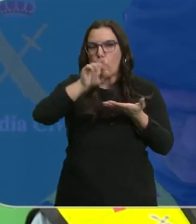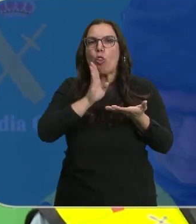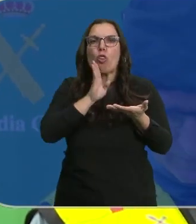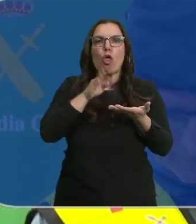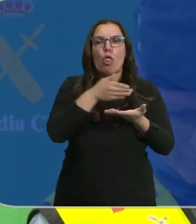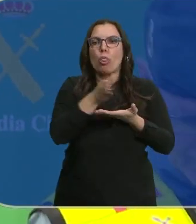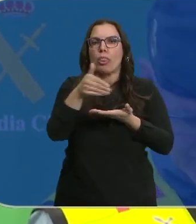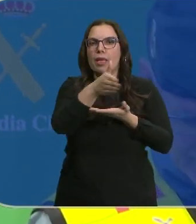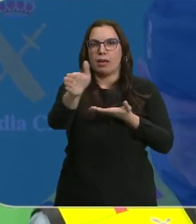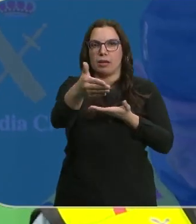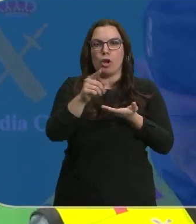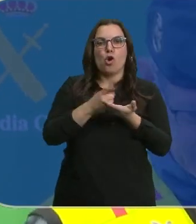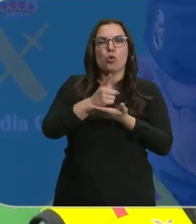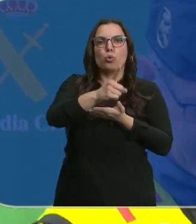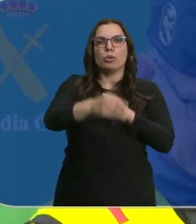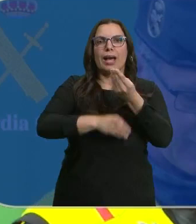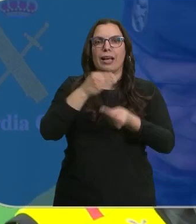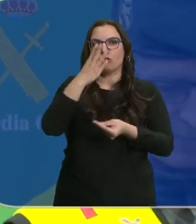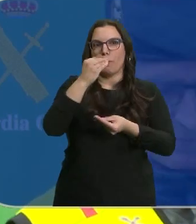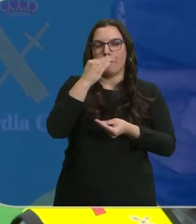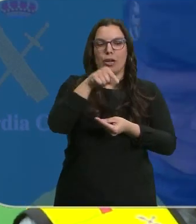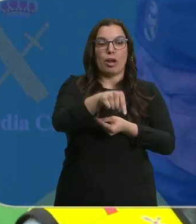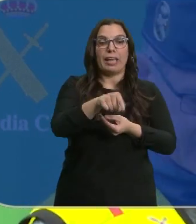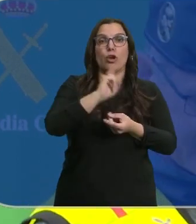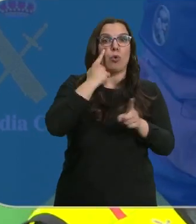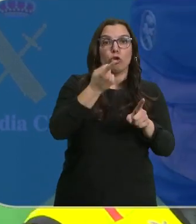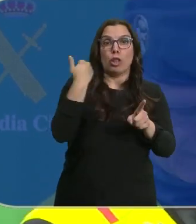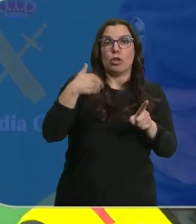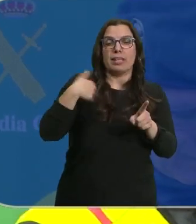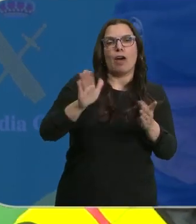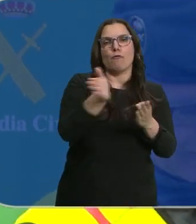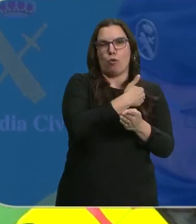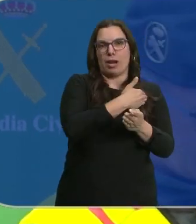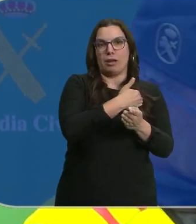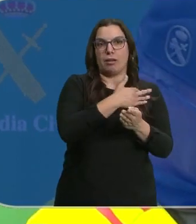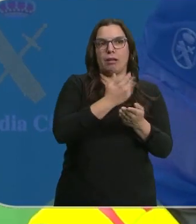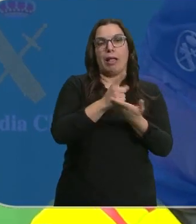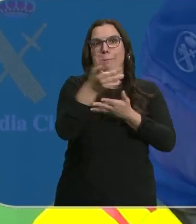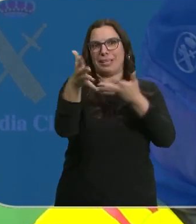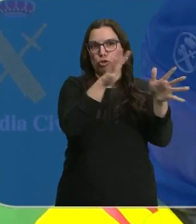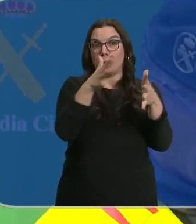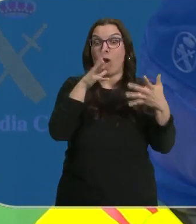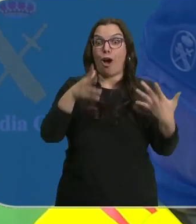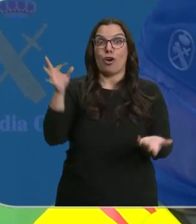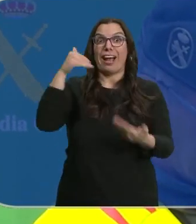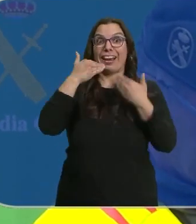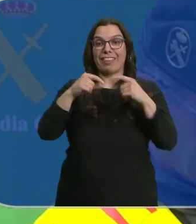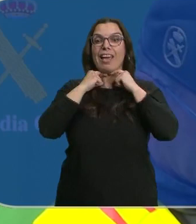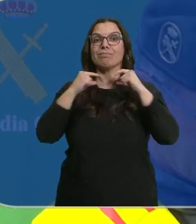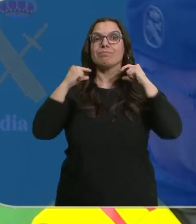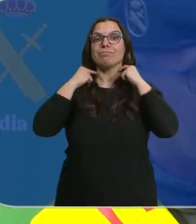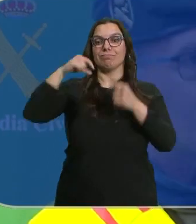dónde se ha manejado el perro y qué zonas las damos como descartadas para la búsqueda. Sin embargo, ahora mismo sería